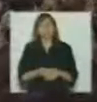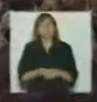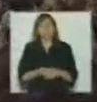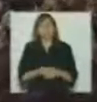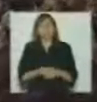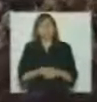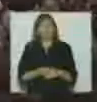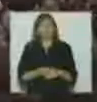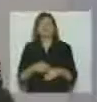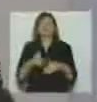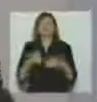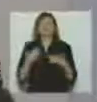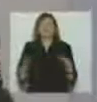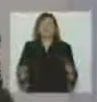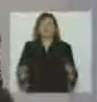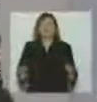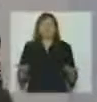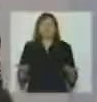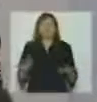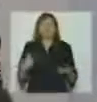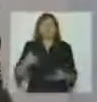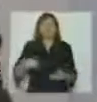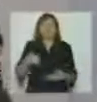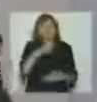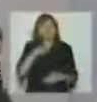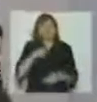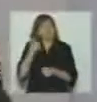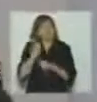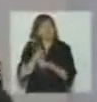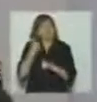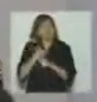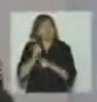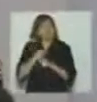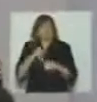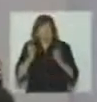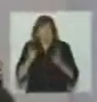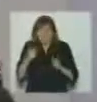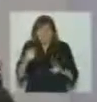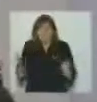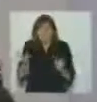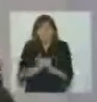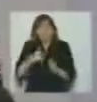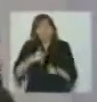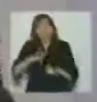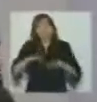como hemos hecho toda la vida quienes militamos en el movimiento nacional